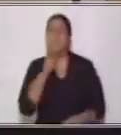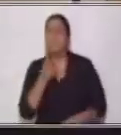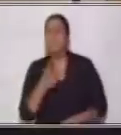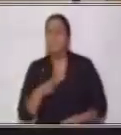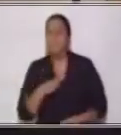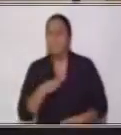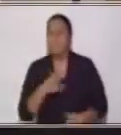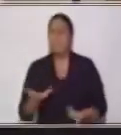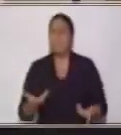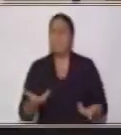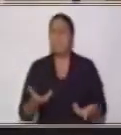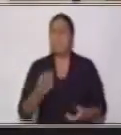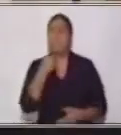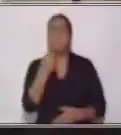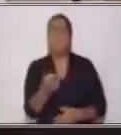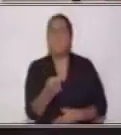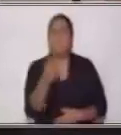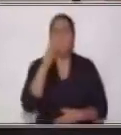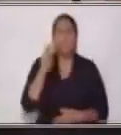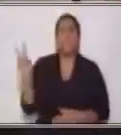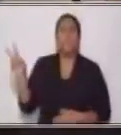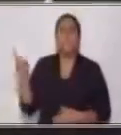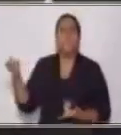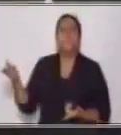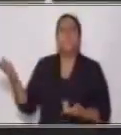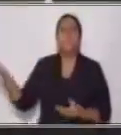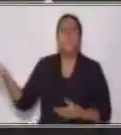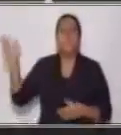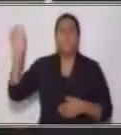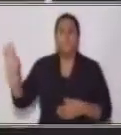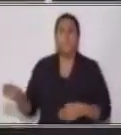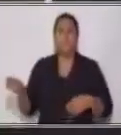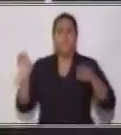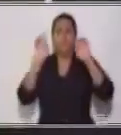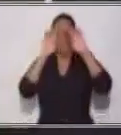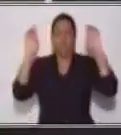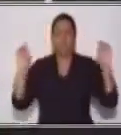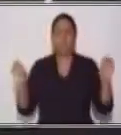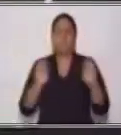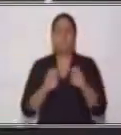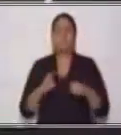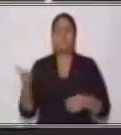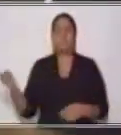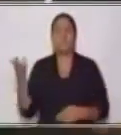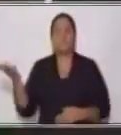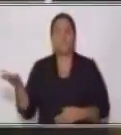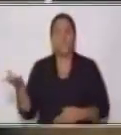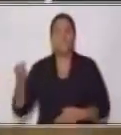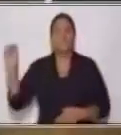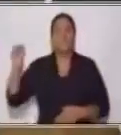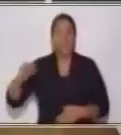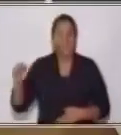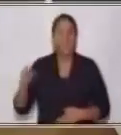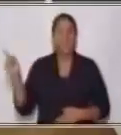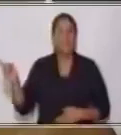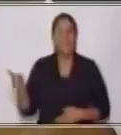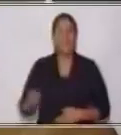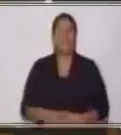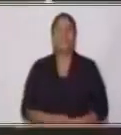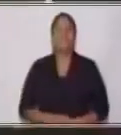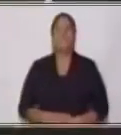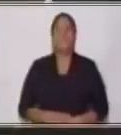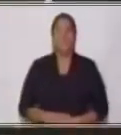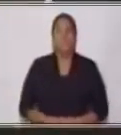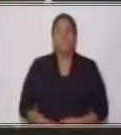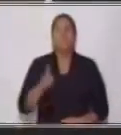A ver, dime. ¿A quién ves tú acá en el pizarrón? Sí, ¿verdad que sí? ¿Ves a un? Sí,